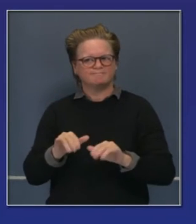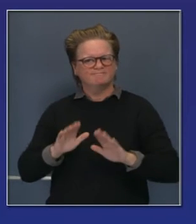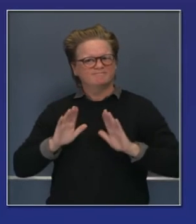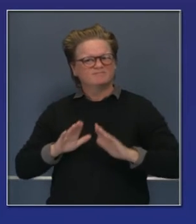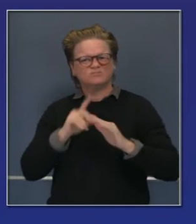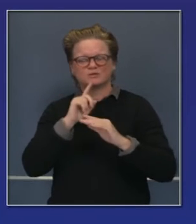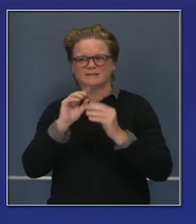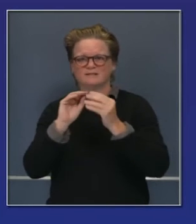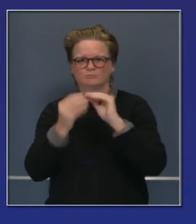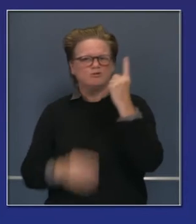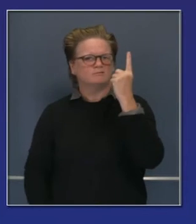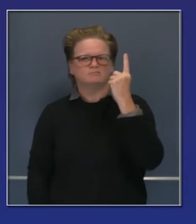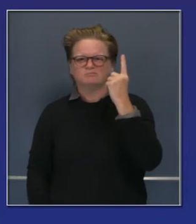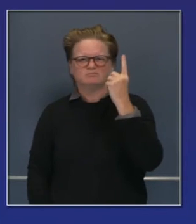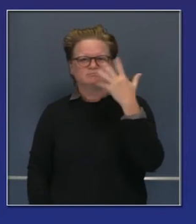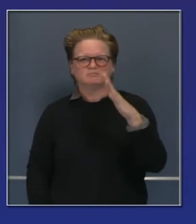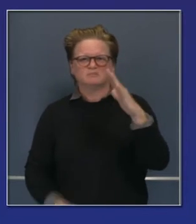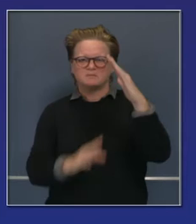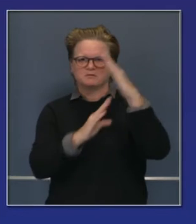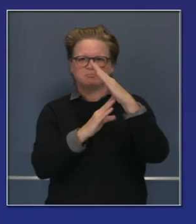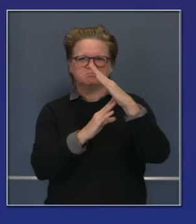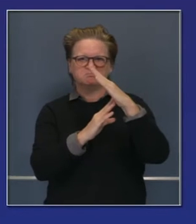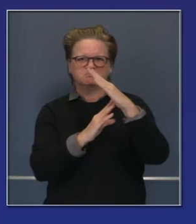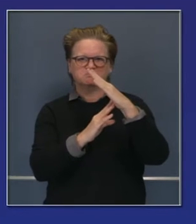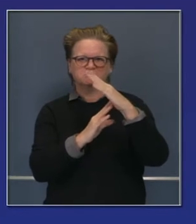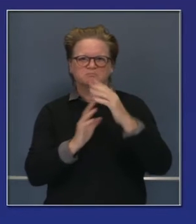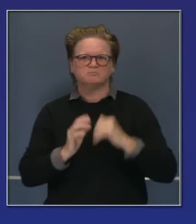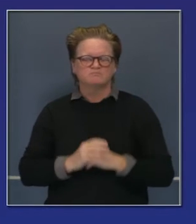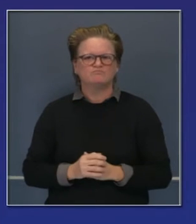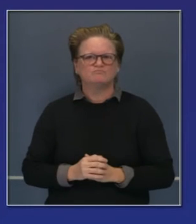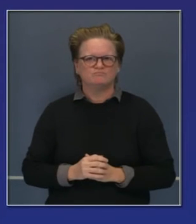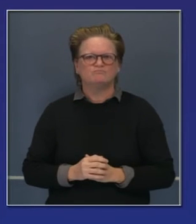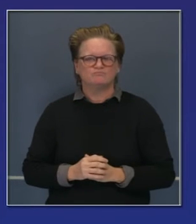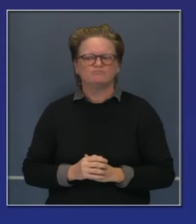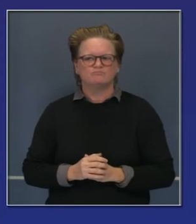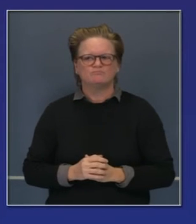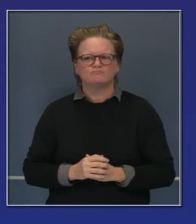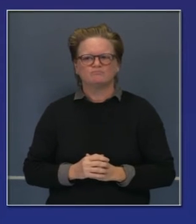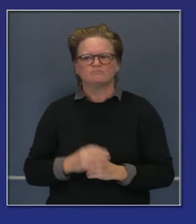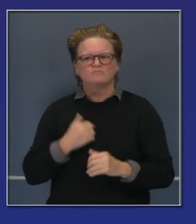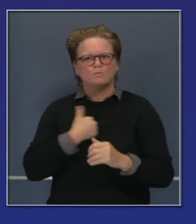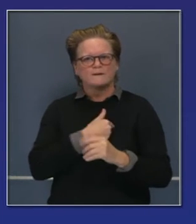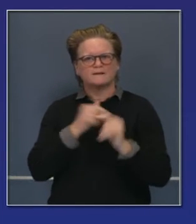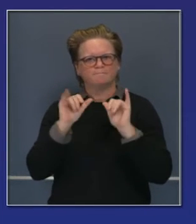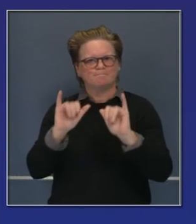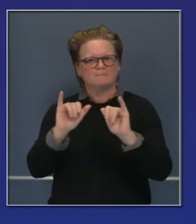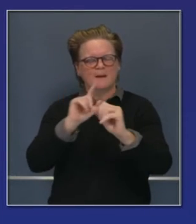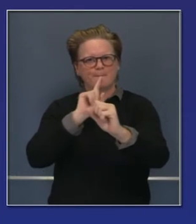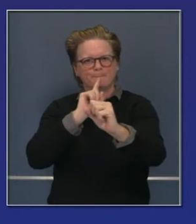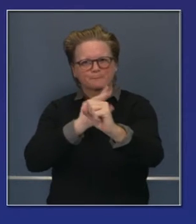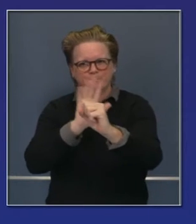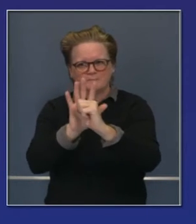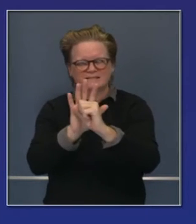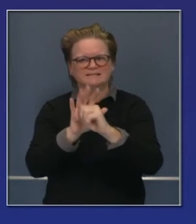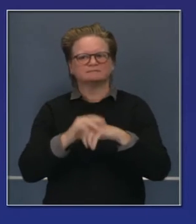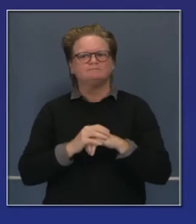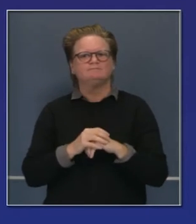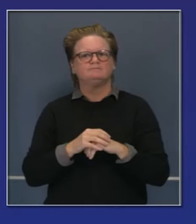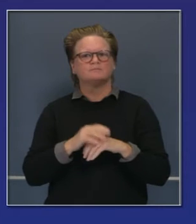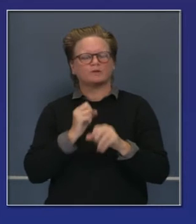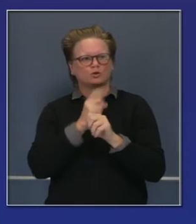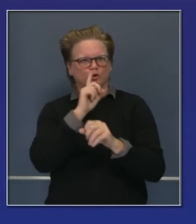por nuestro compromiso a ustedes y de proporcionar cobertura médica para todos los californianos. Así que con eso,